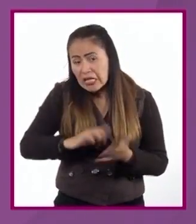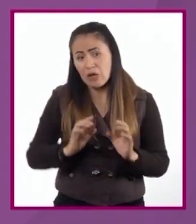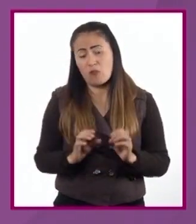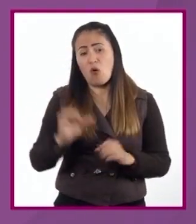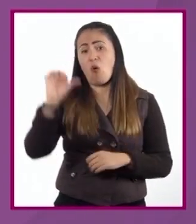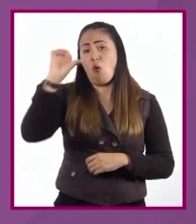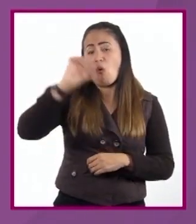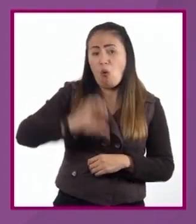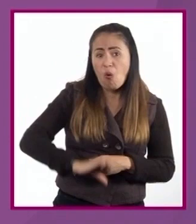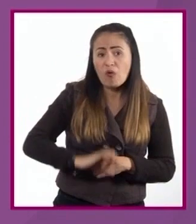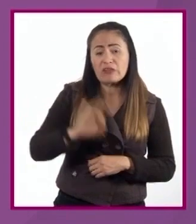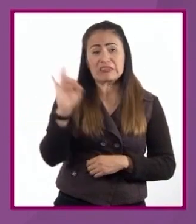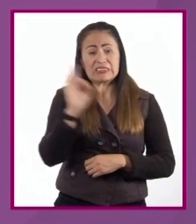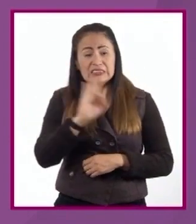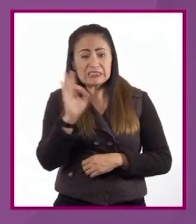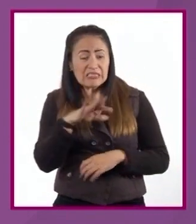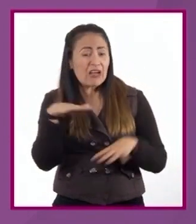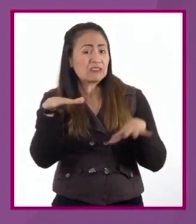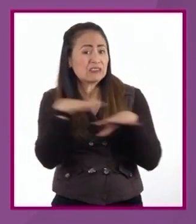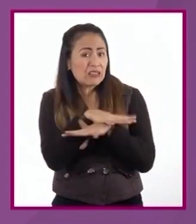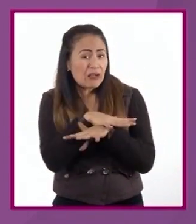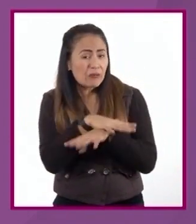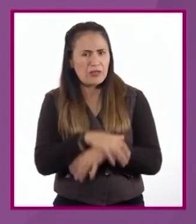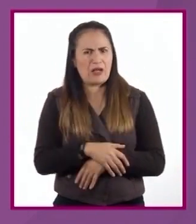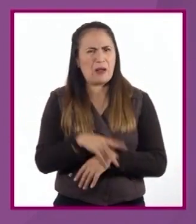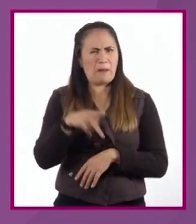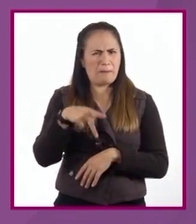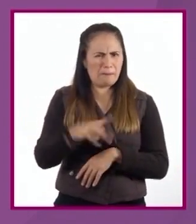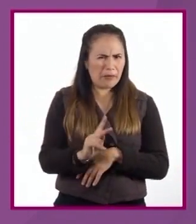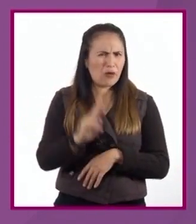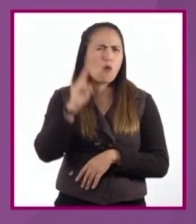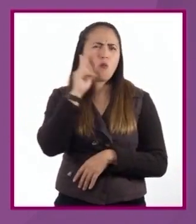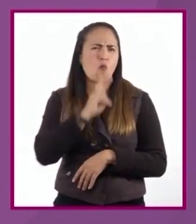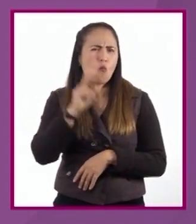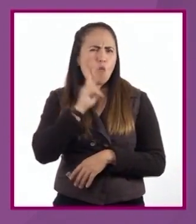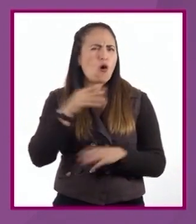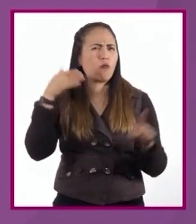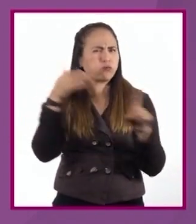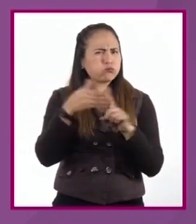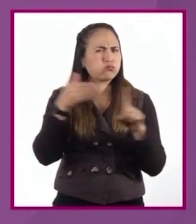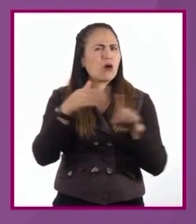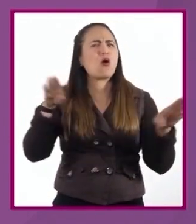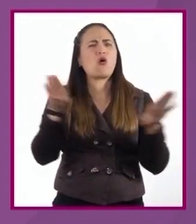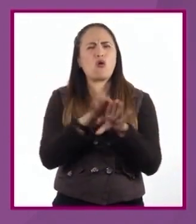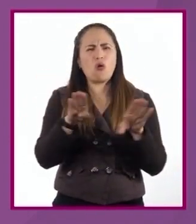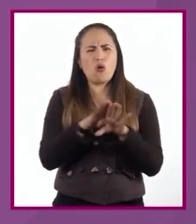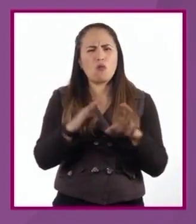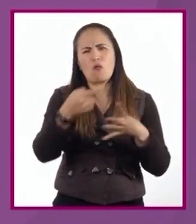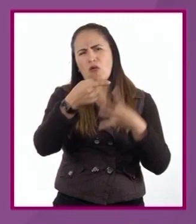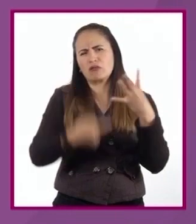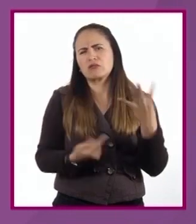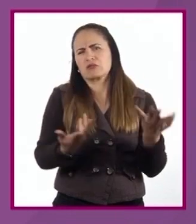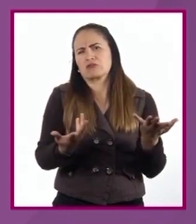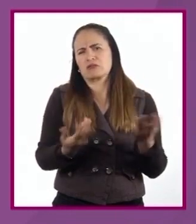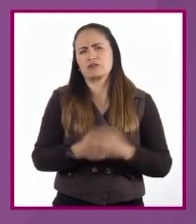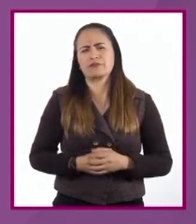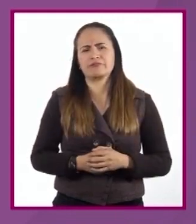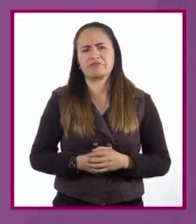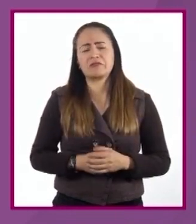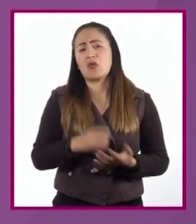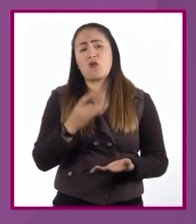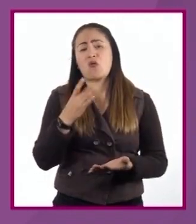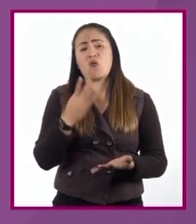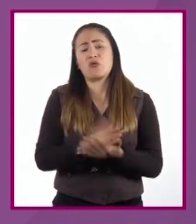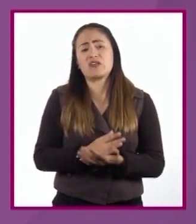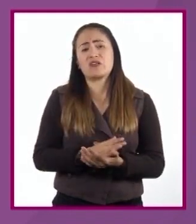paraestatal puede cambiar, pero no dice en sí directo cómo y de qué manera. Así no se queda, digamos,